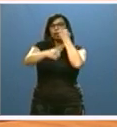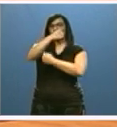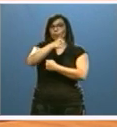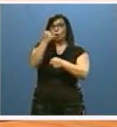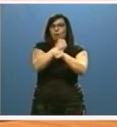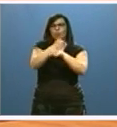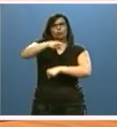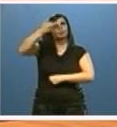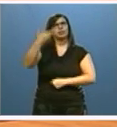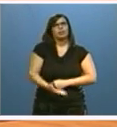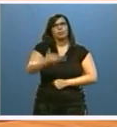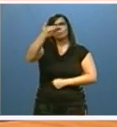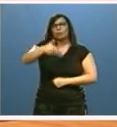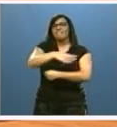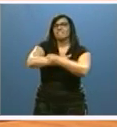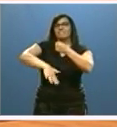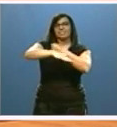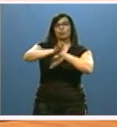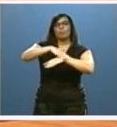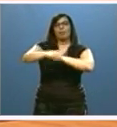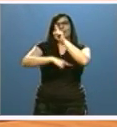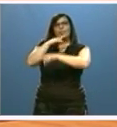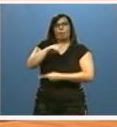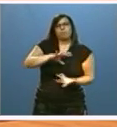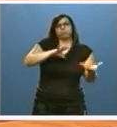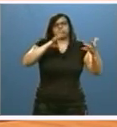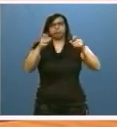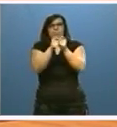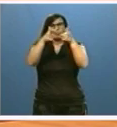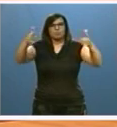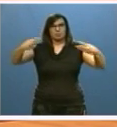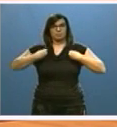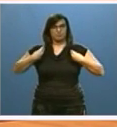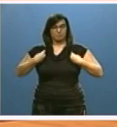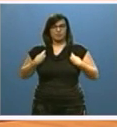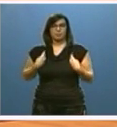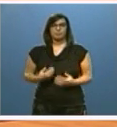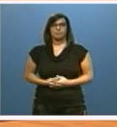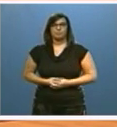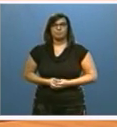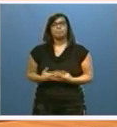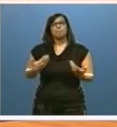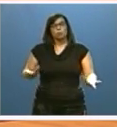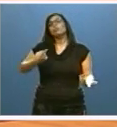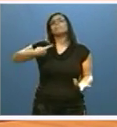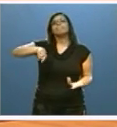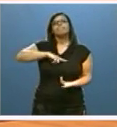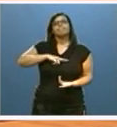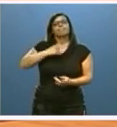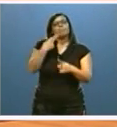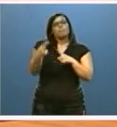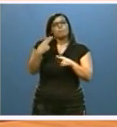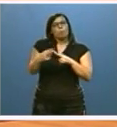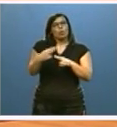factores esenciales para que tenga lugar una evolución positiva de la población. Y que, por ello, las políticas